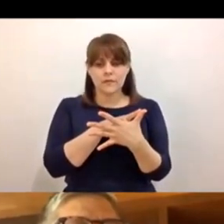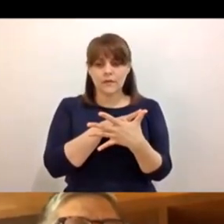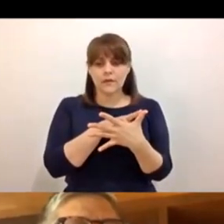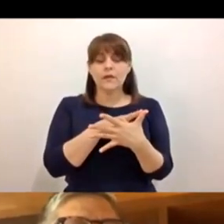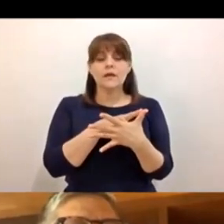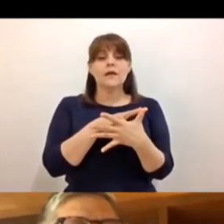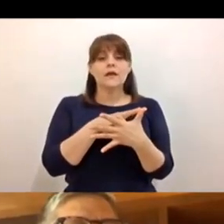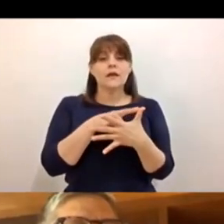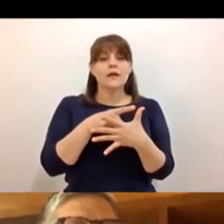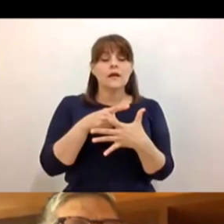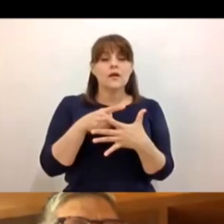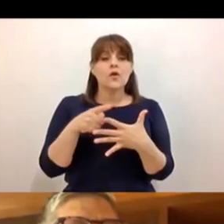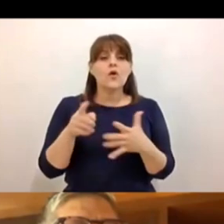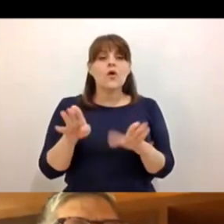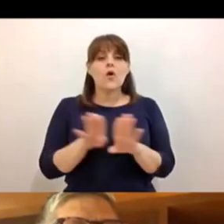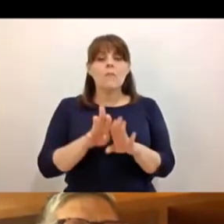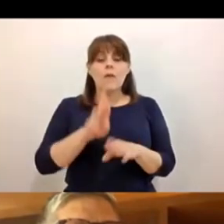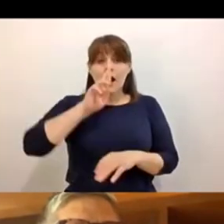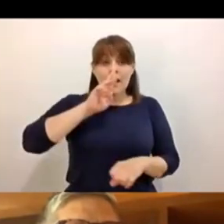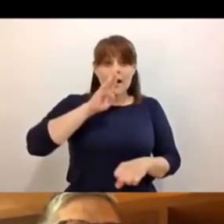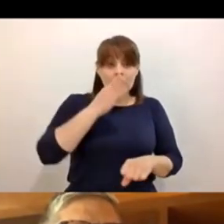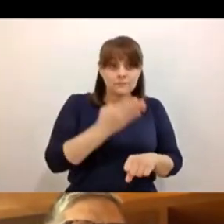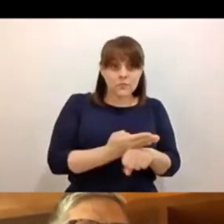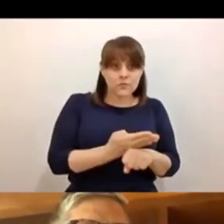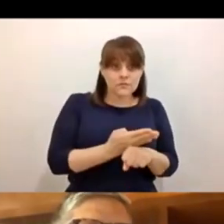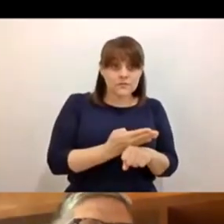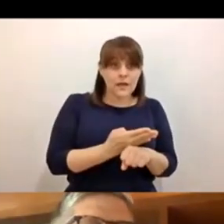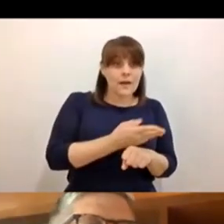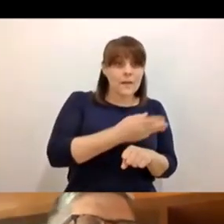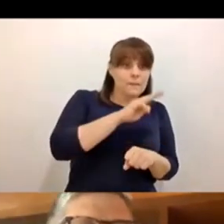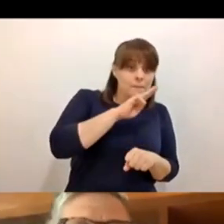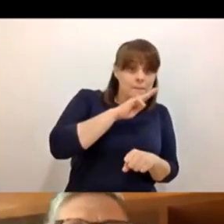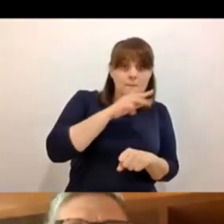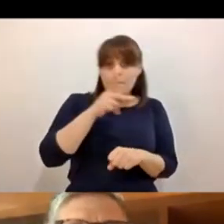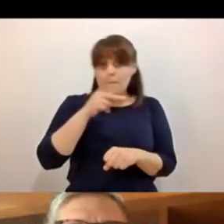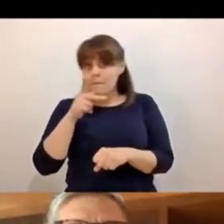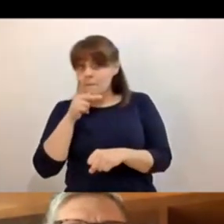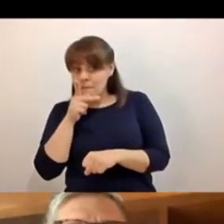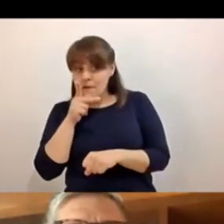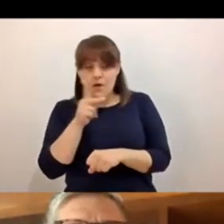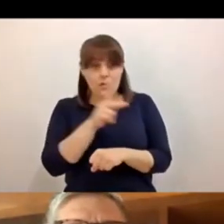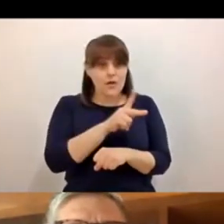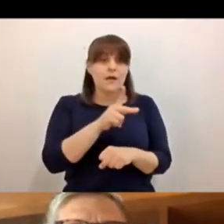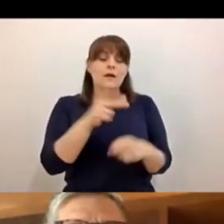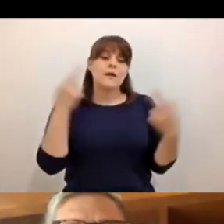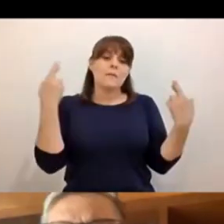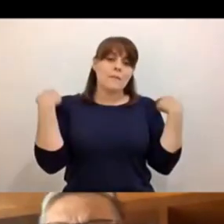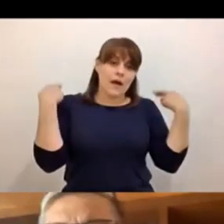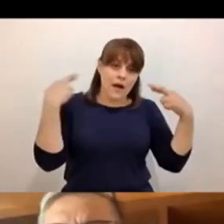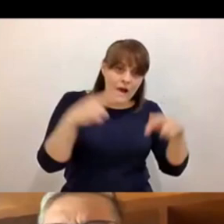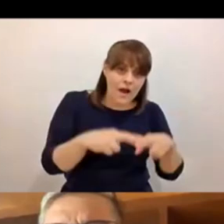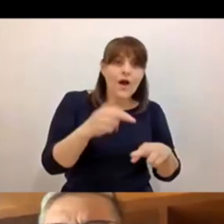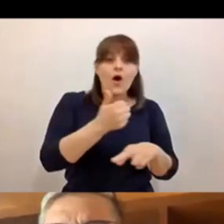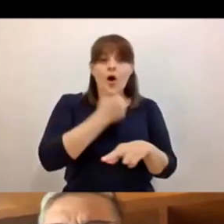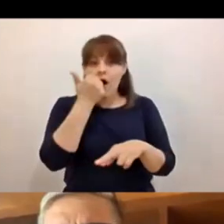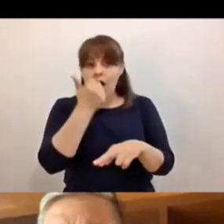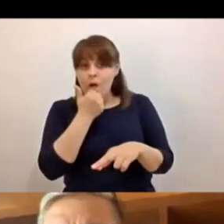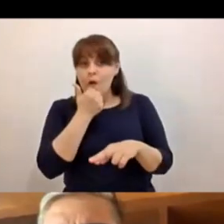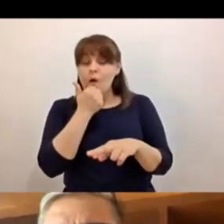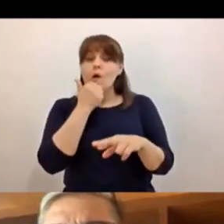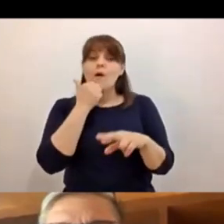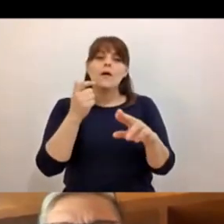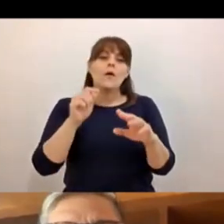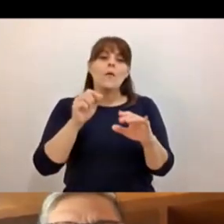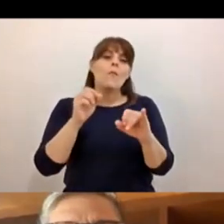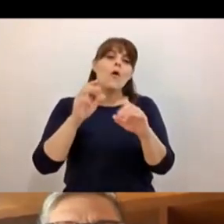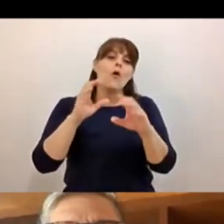mucho la corresponsabilidad de madres, padres, magisterio, alumnos, hasta medios de comunicación